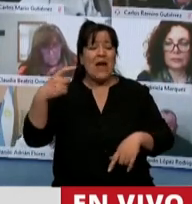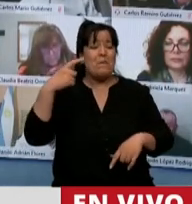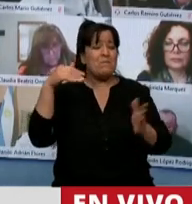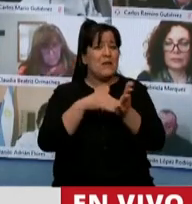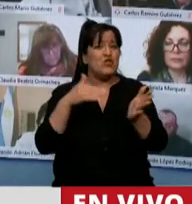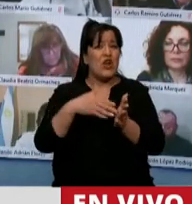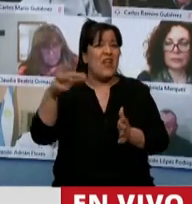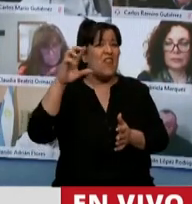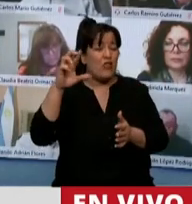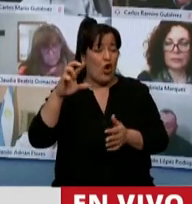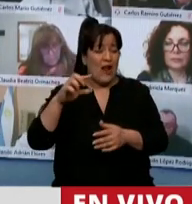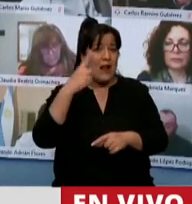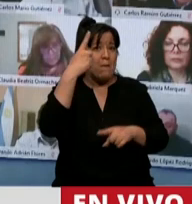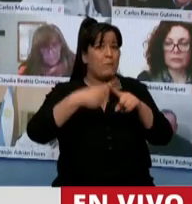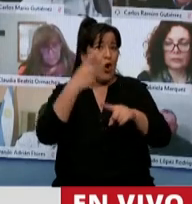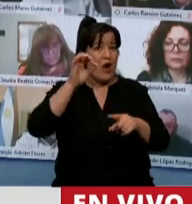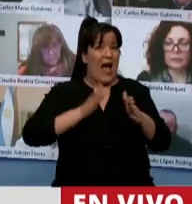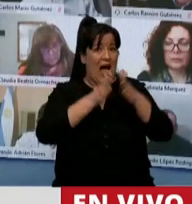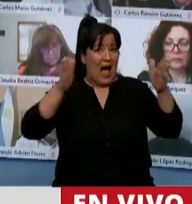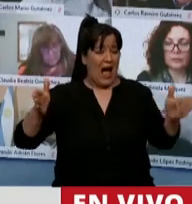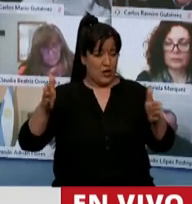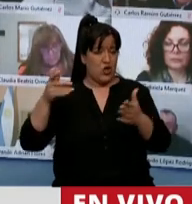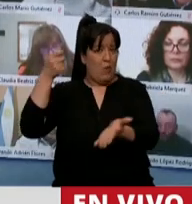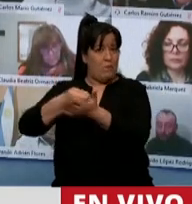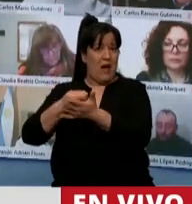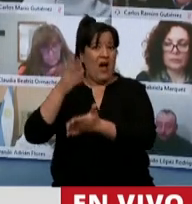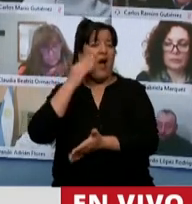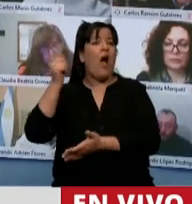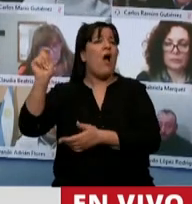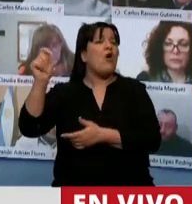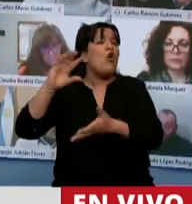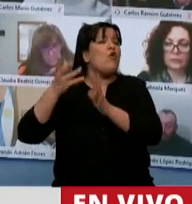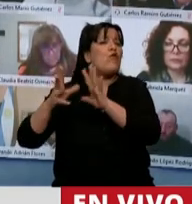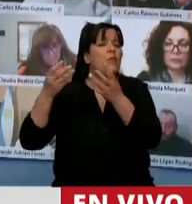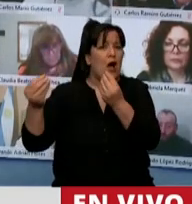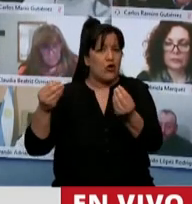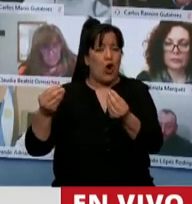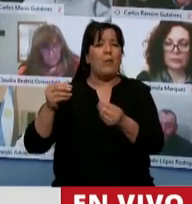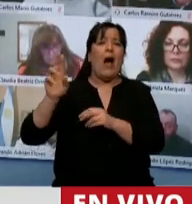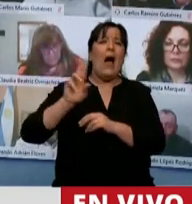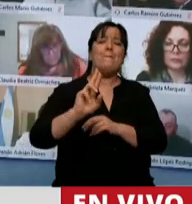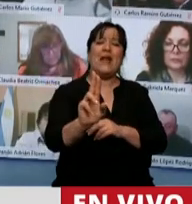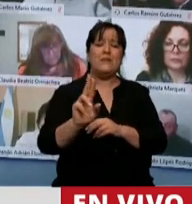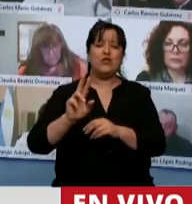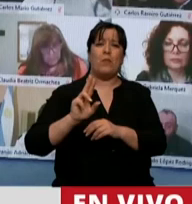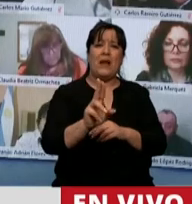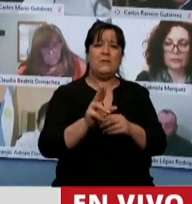año? Bueno, un tercio de eso lo financian con la concesión de permisos de pesca.